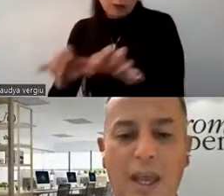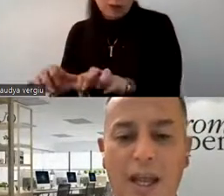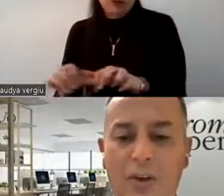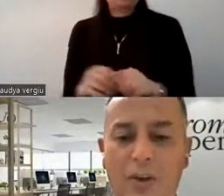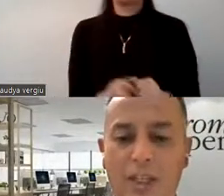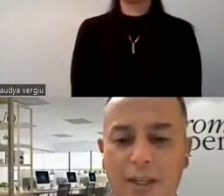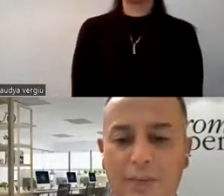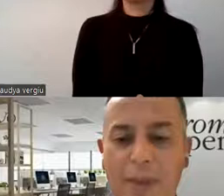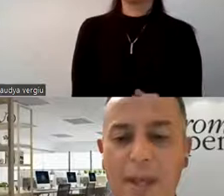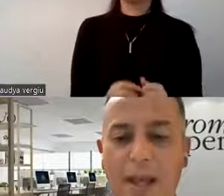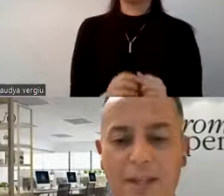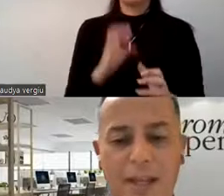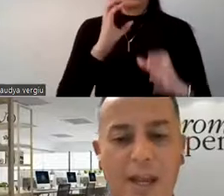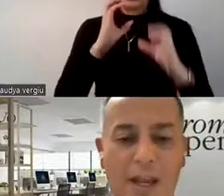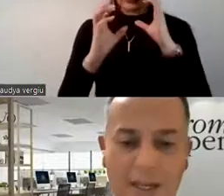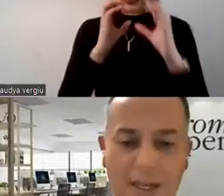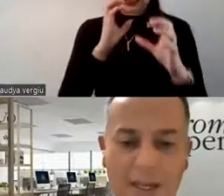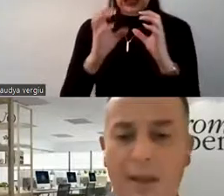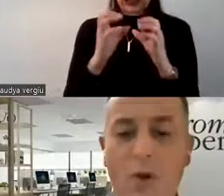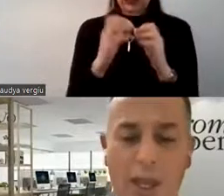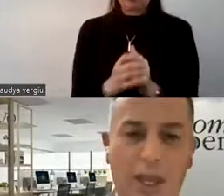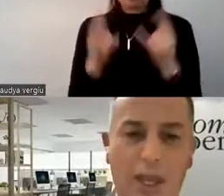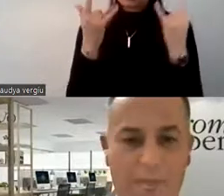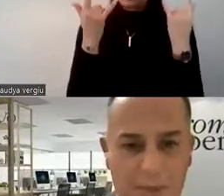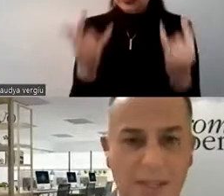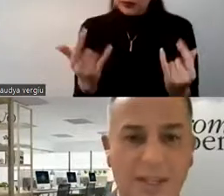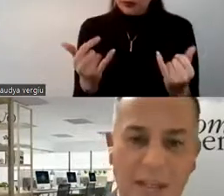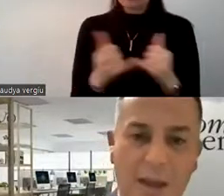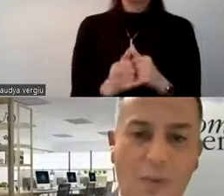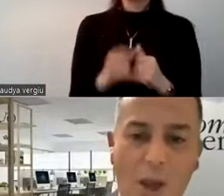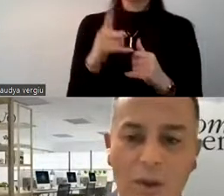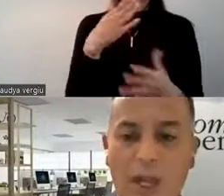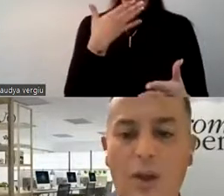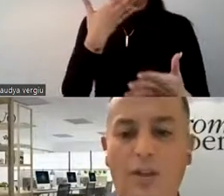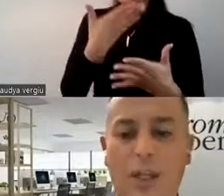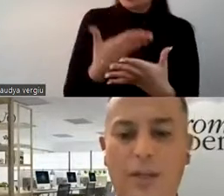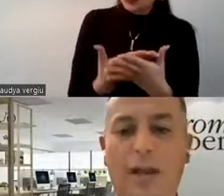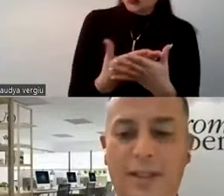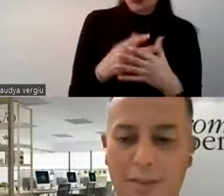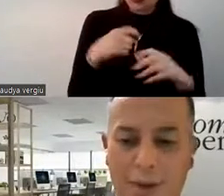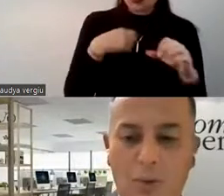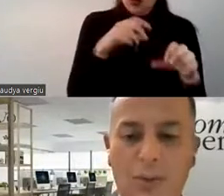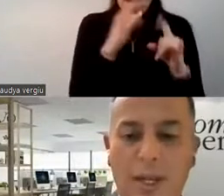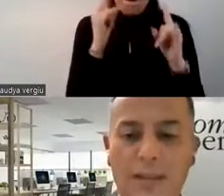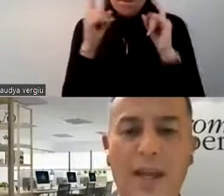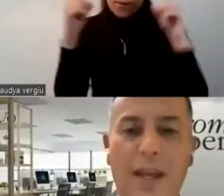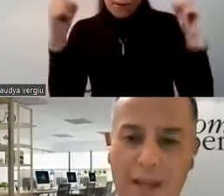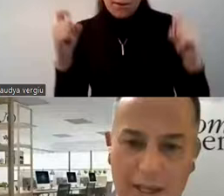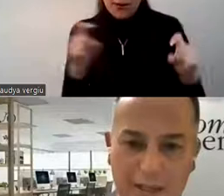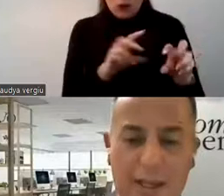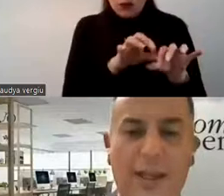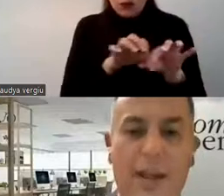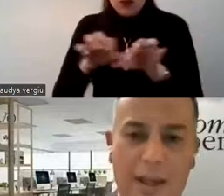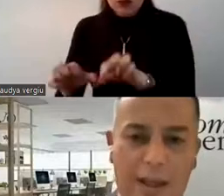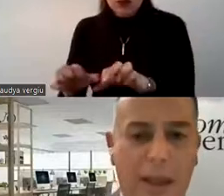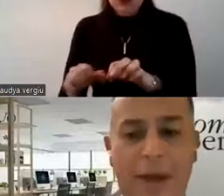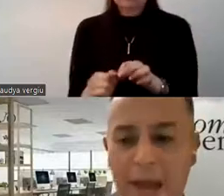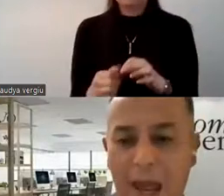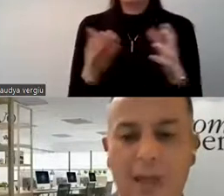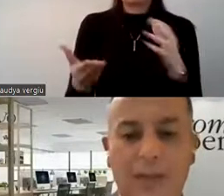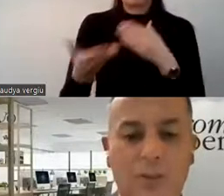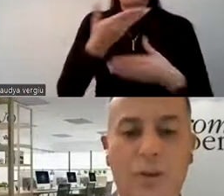aquí en el cajón de chat. Así que les agradecemos que, más bien si sean muy acotados, en hacer preguntas que estén